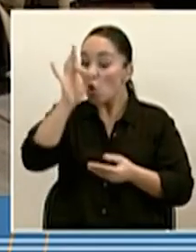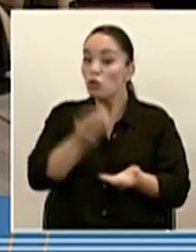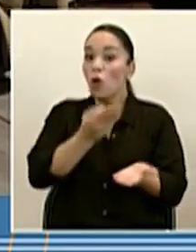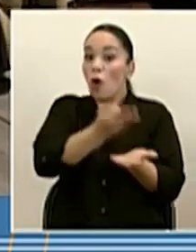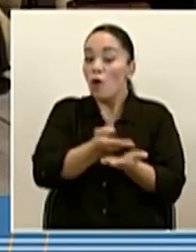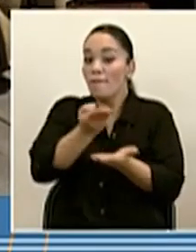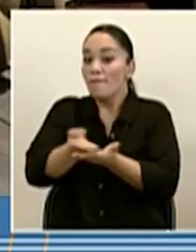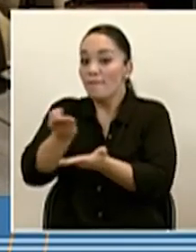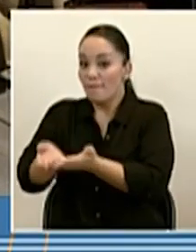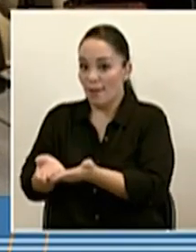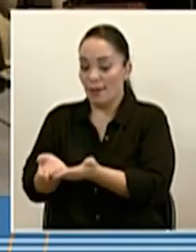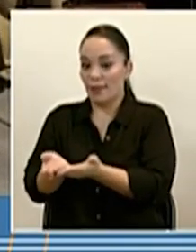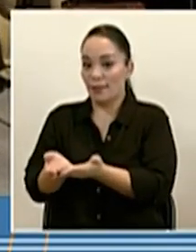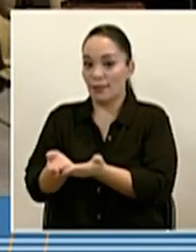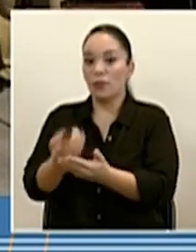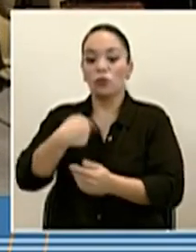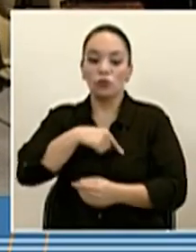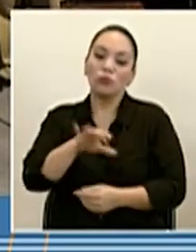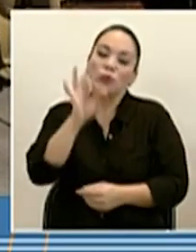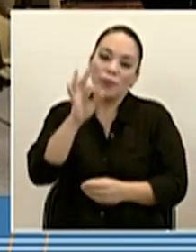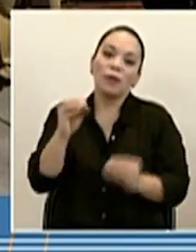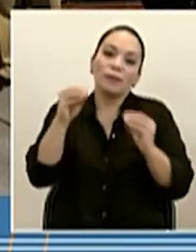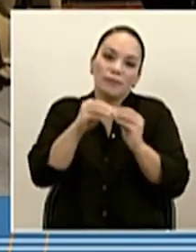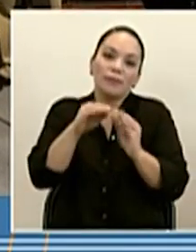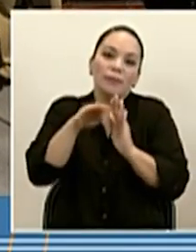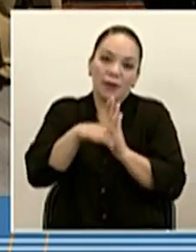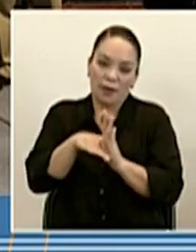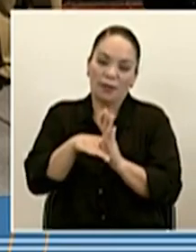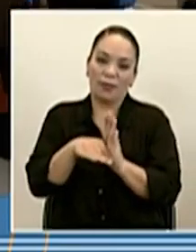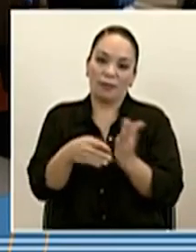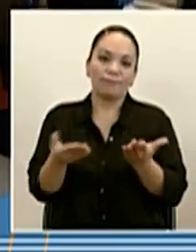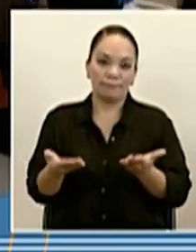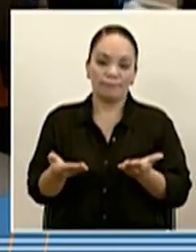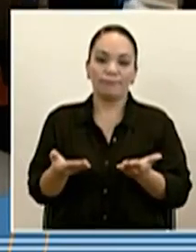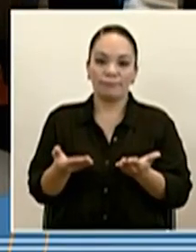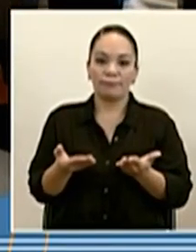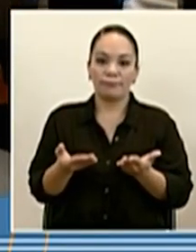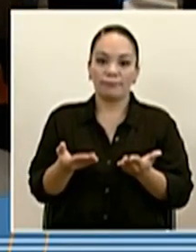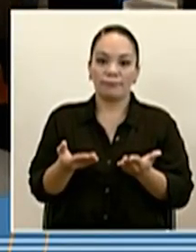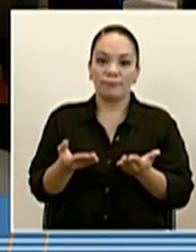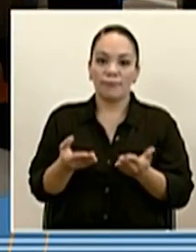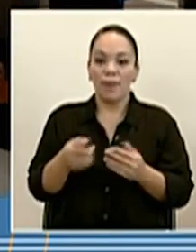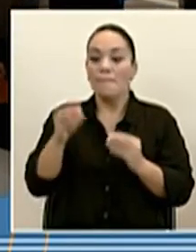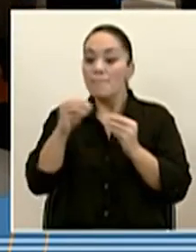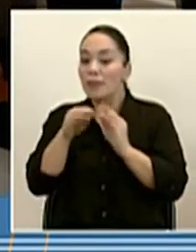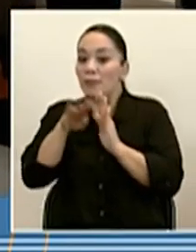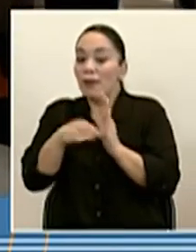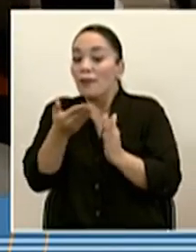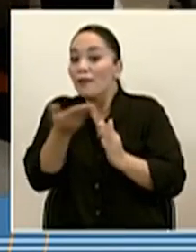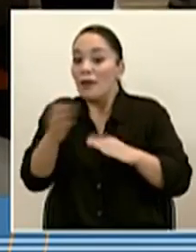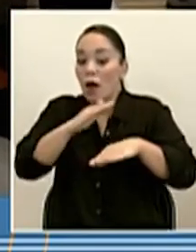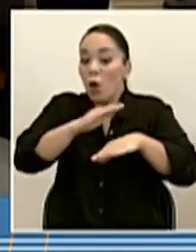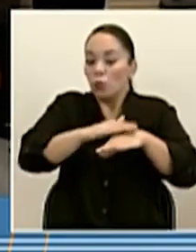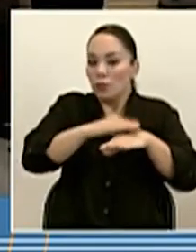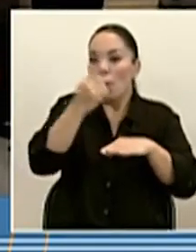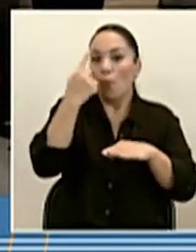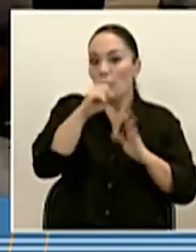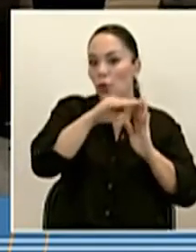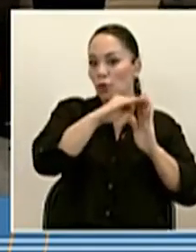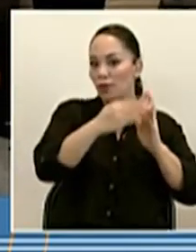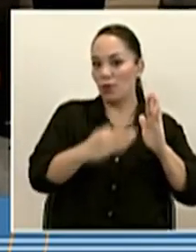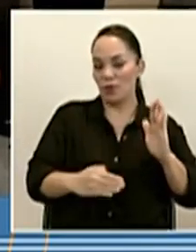fue la de menor costo. Inclusive menor de lo que ya había autorizado la Contraloría General de la República,